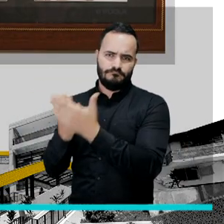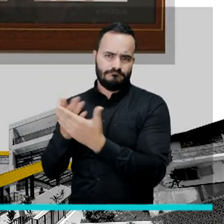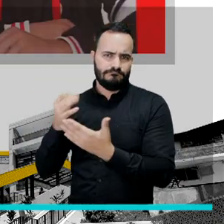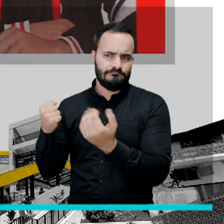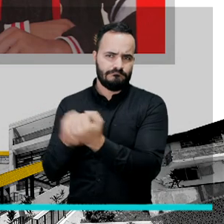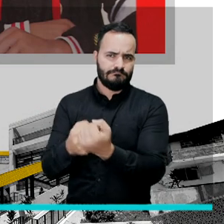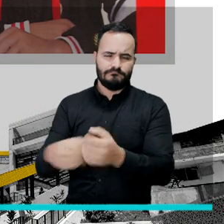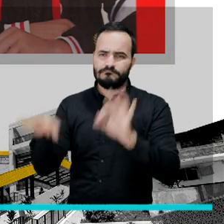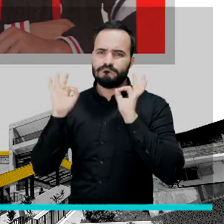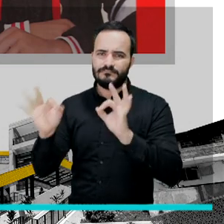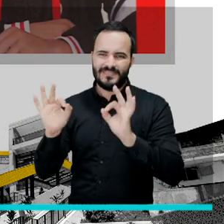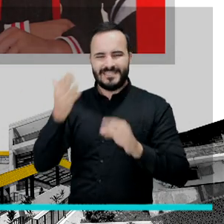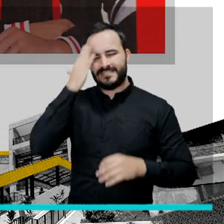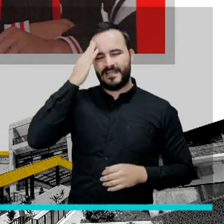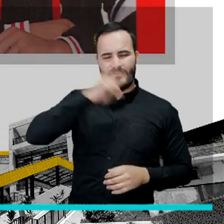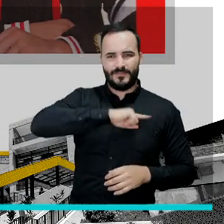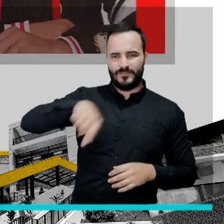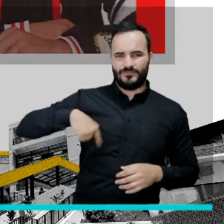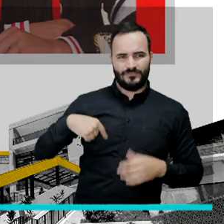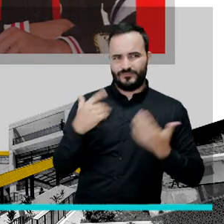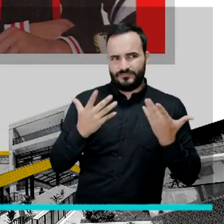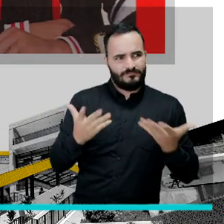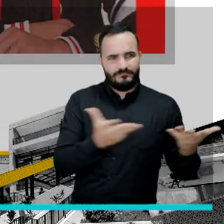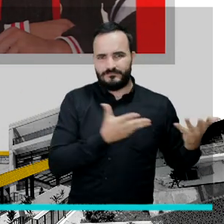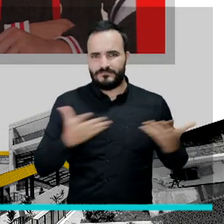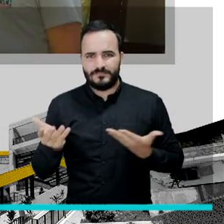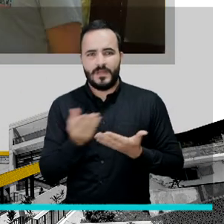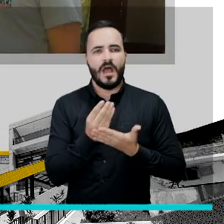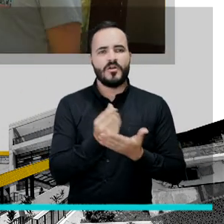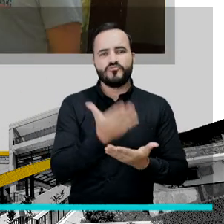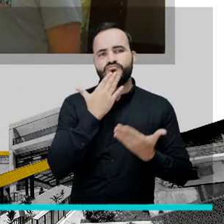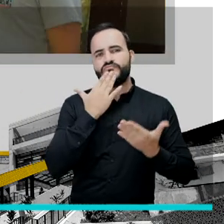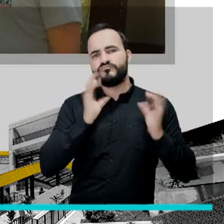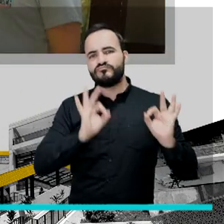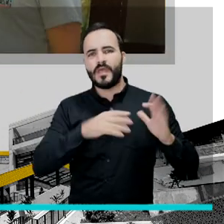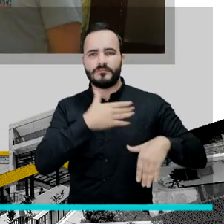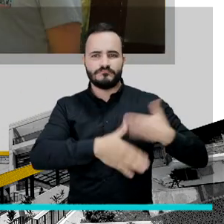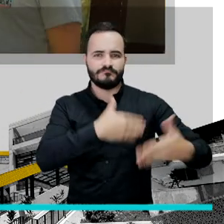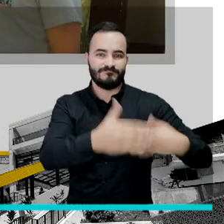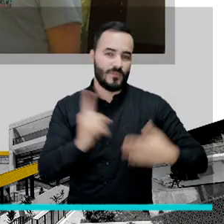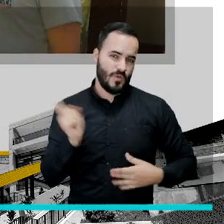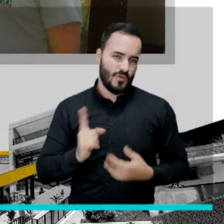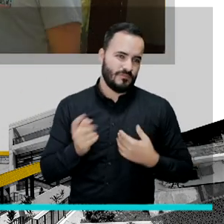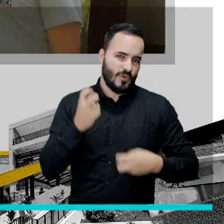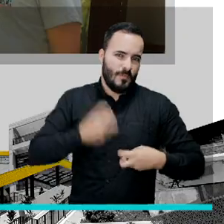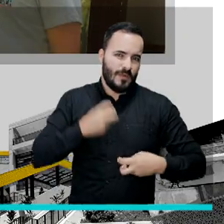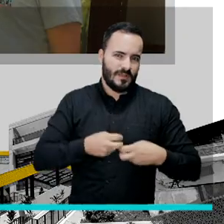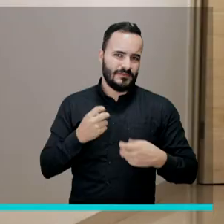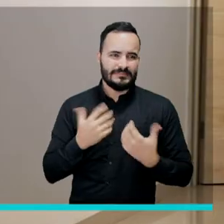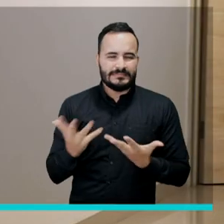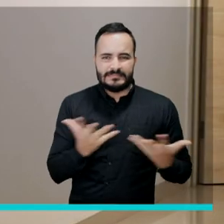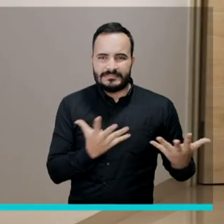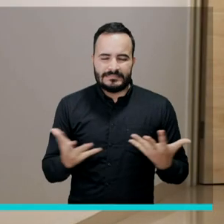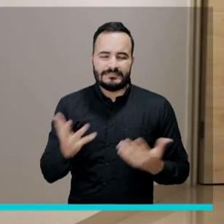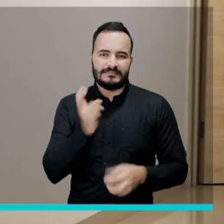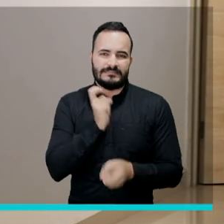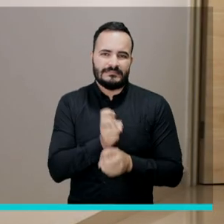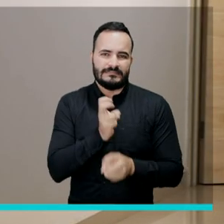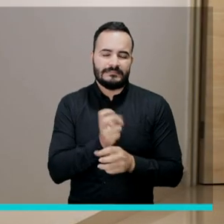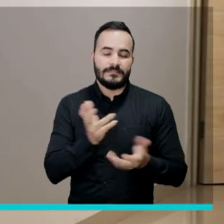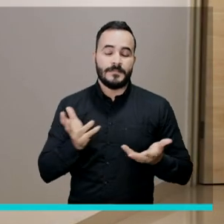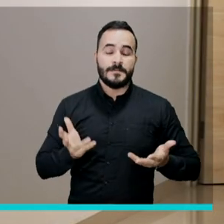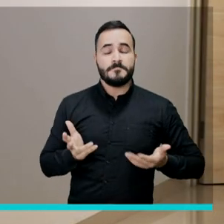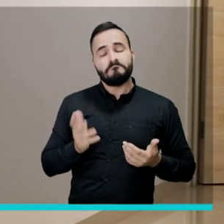la situación económica ha estado siempre un poco dura, apretada y ese